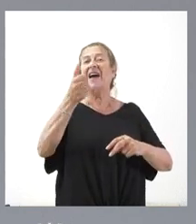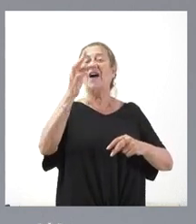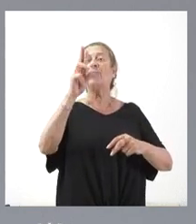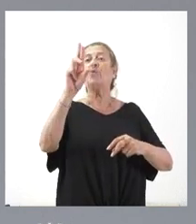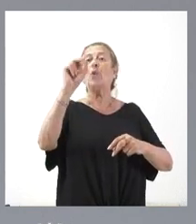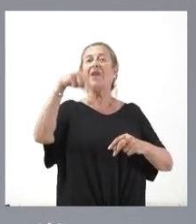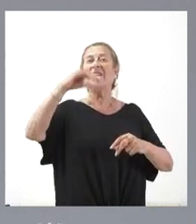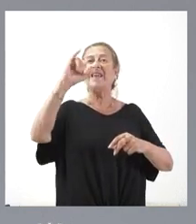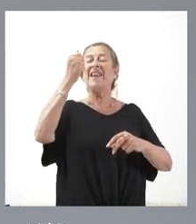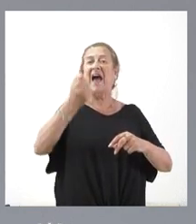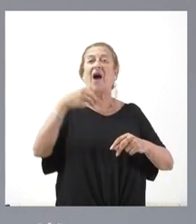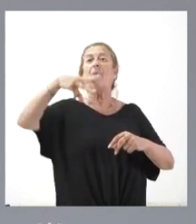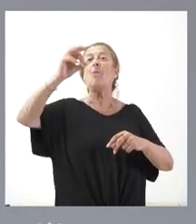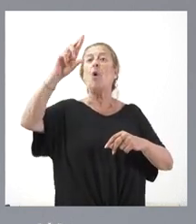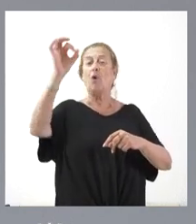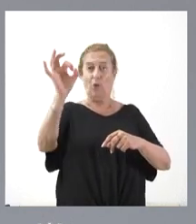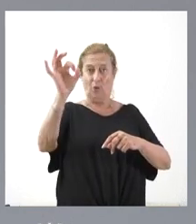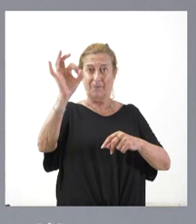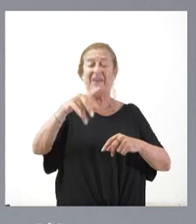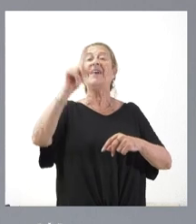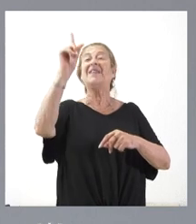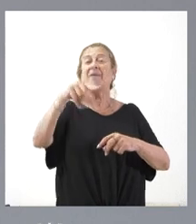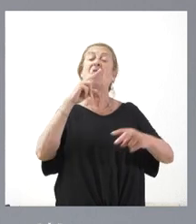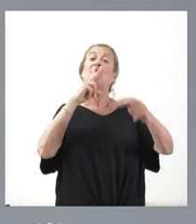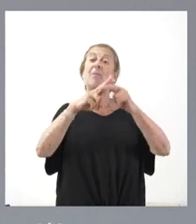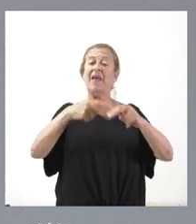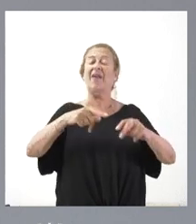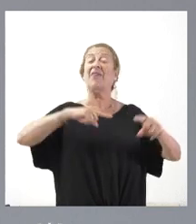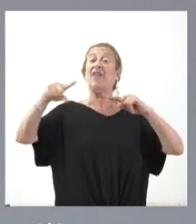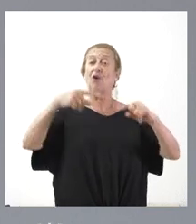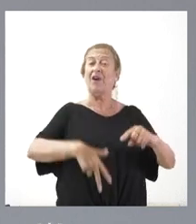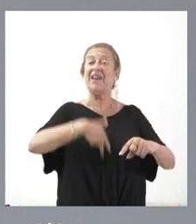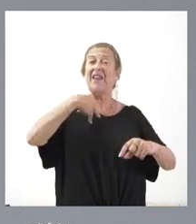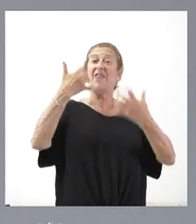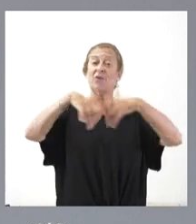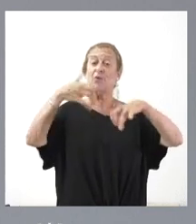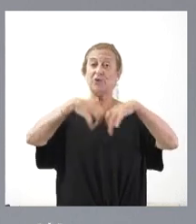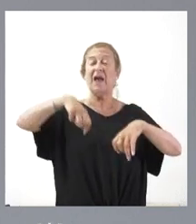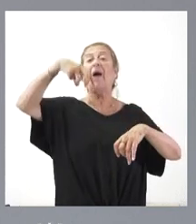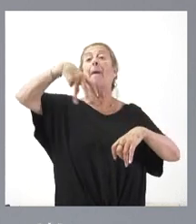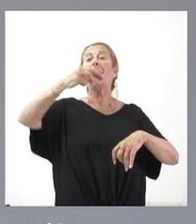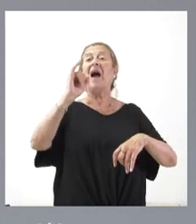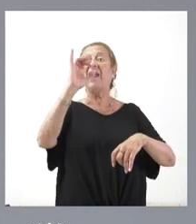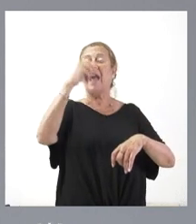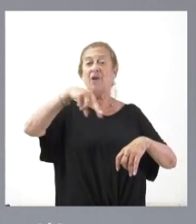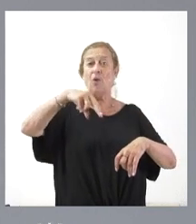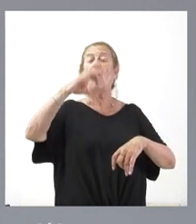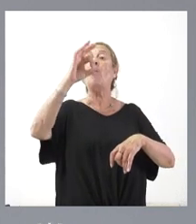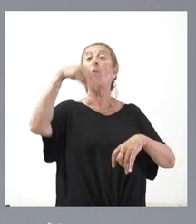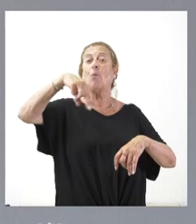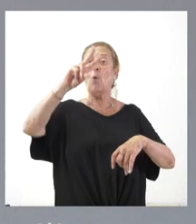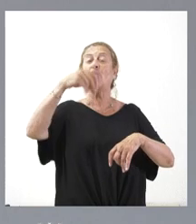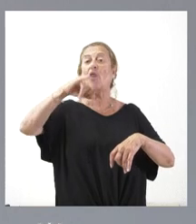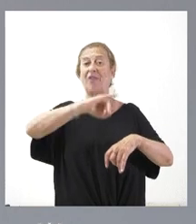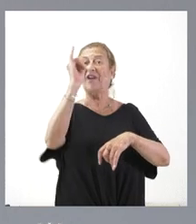Malmierca. Se nombra director general de Industria a don Mariano Muñoz Fernández. Se